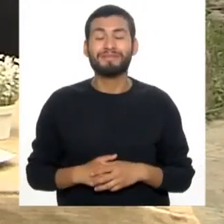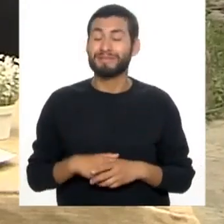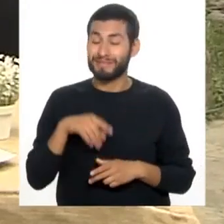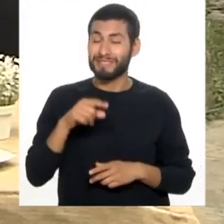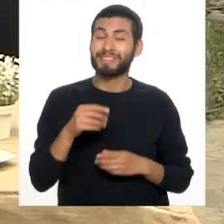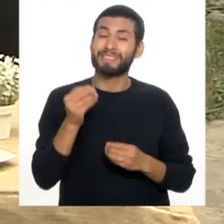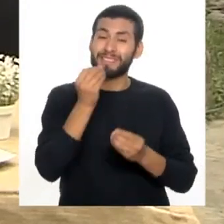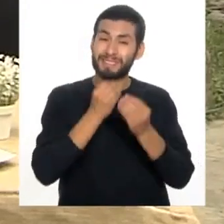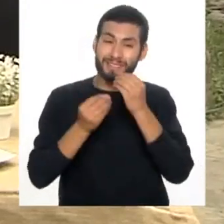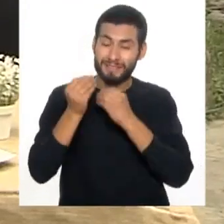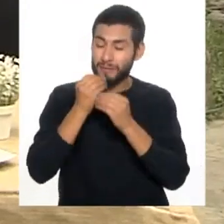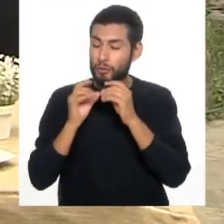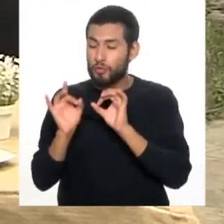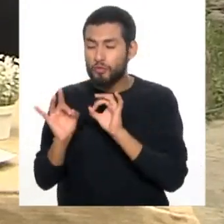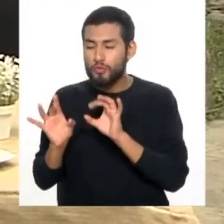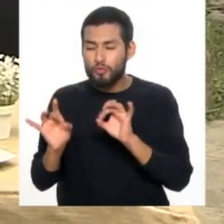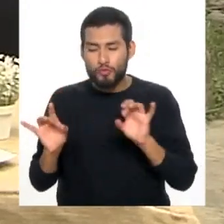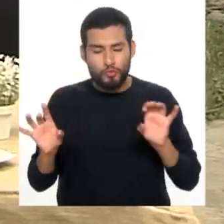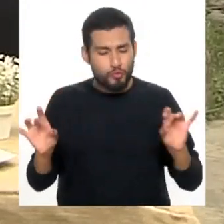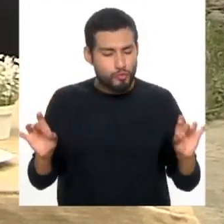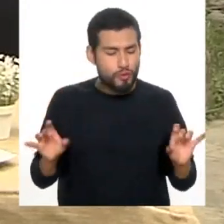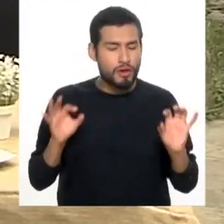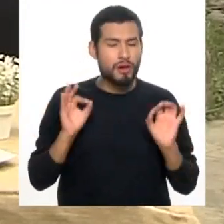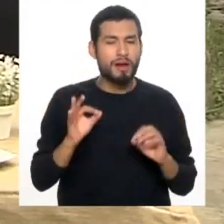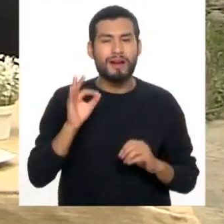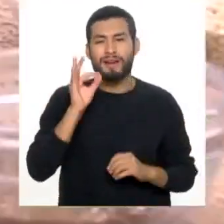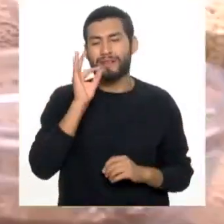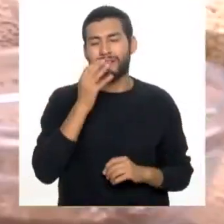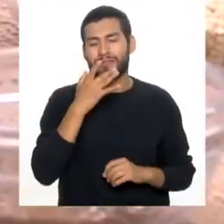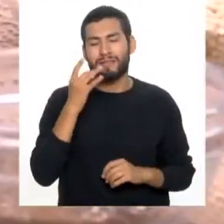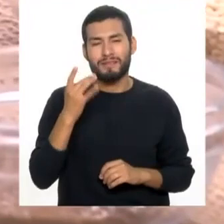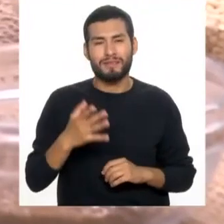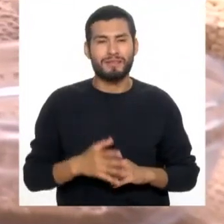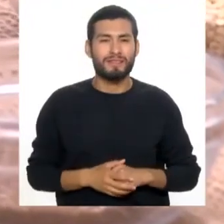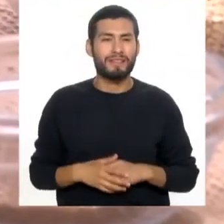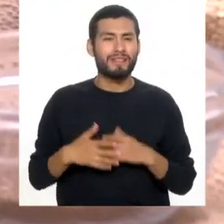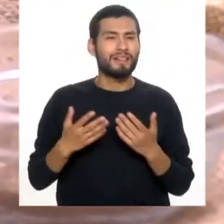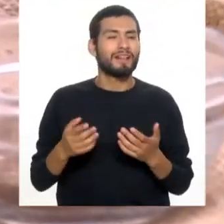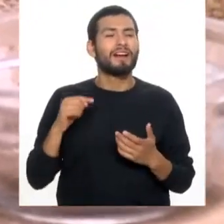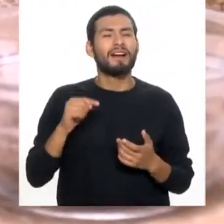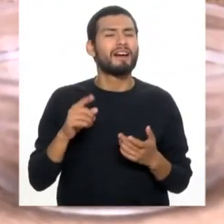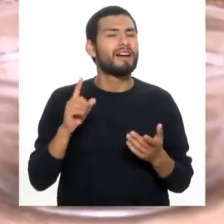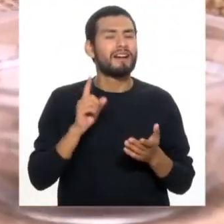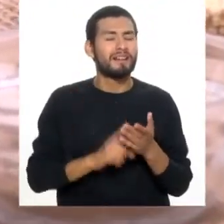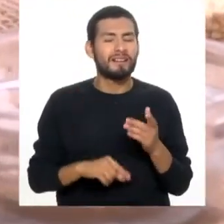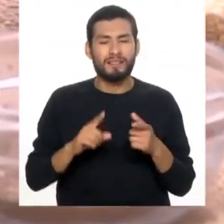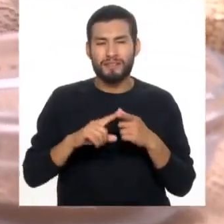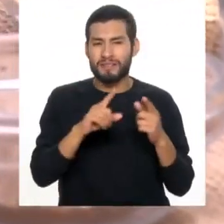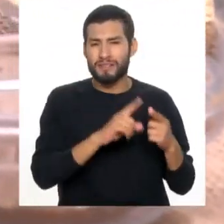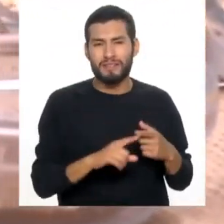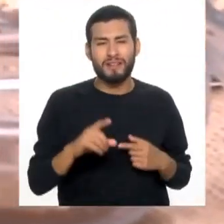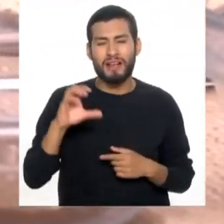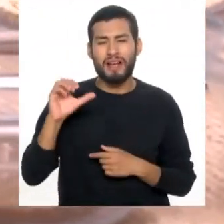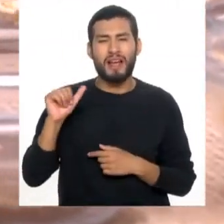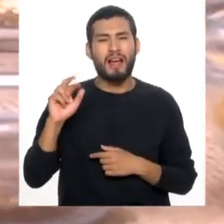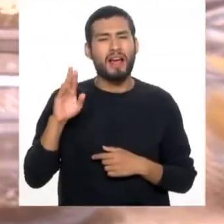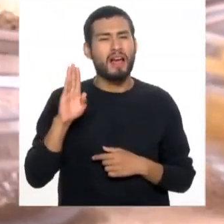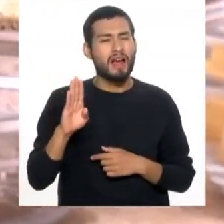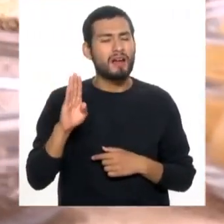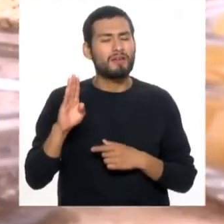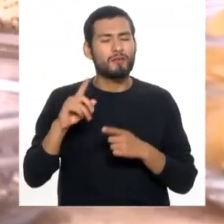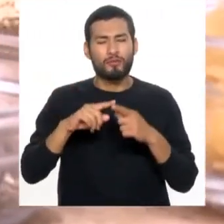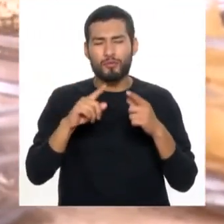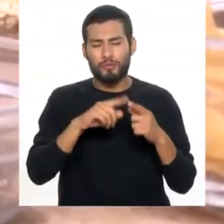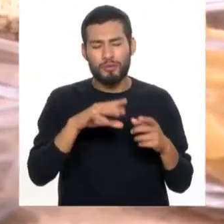alimentación variada y rica. Por lo tanto, también lo que se debe de incluir son carbohidratos complejos. ¿Qué quiere